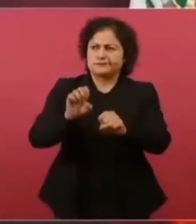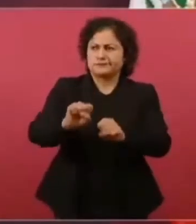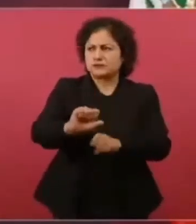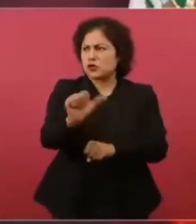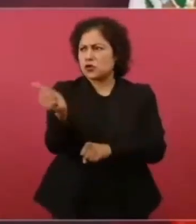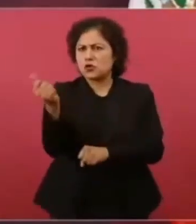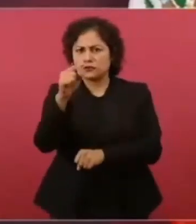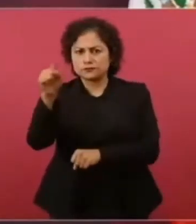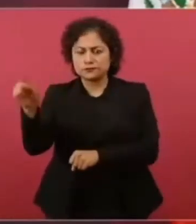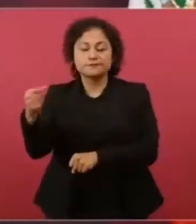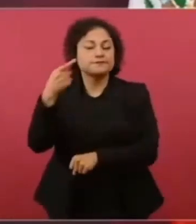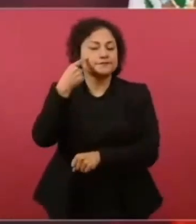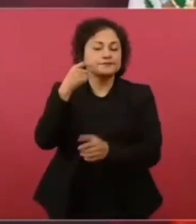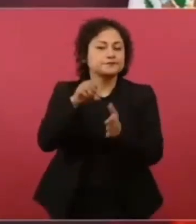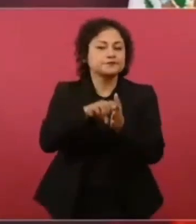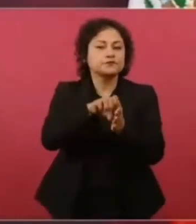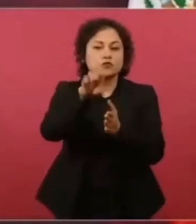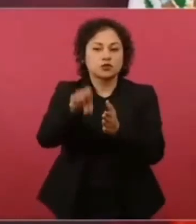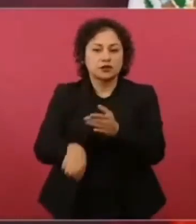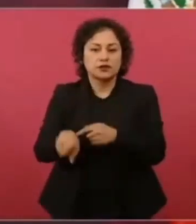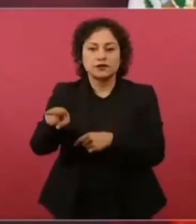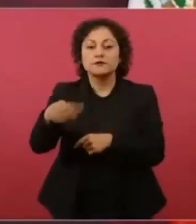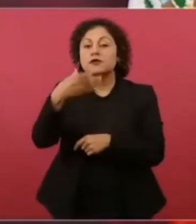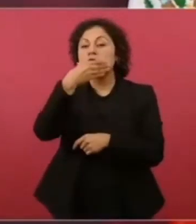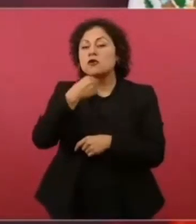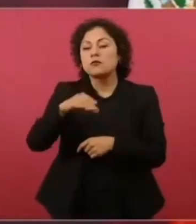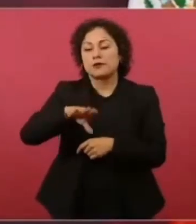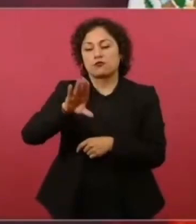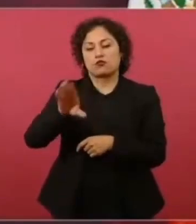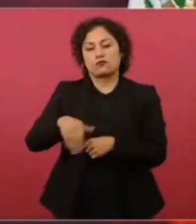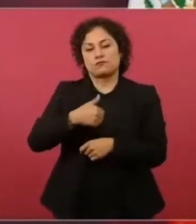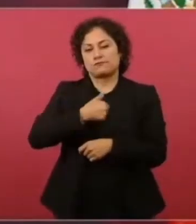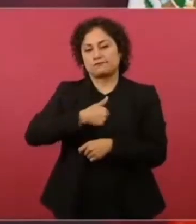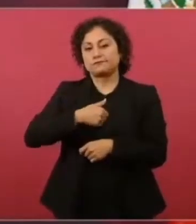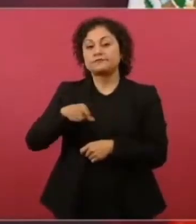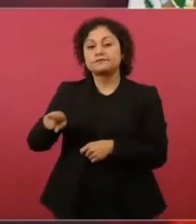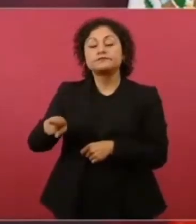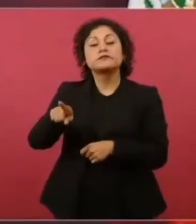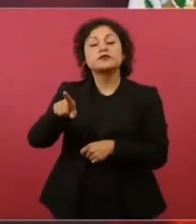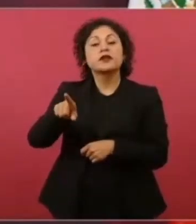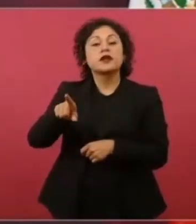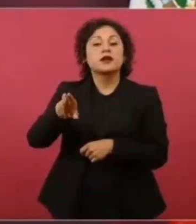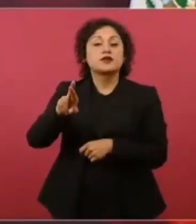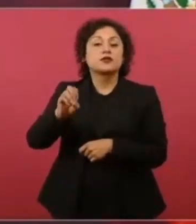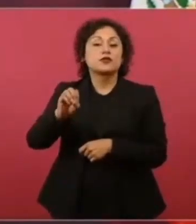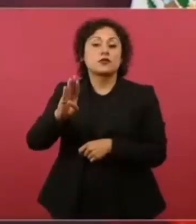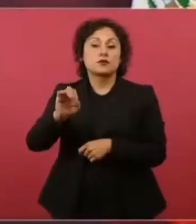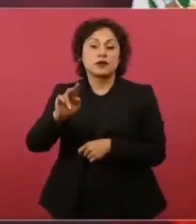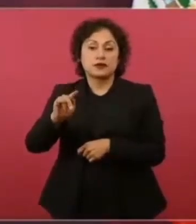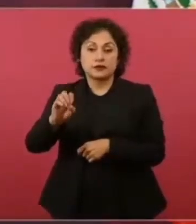el destinado Alberto Valles, antes de fallecer,